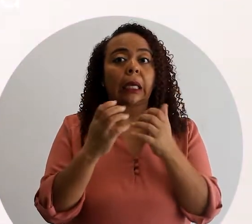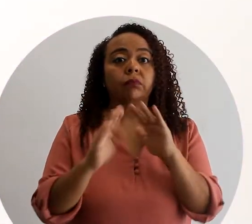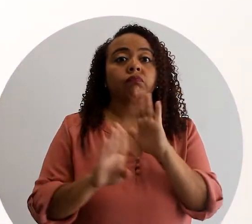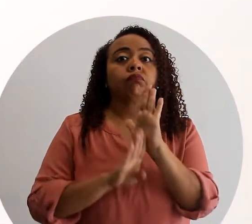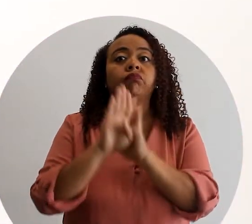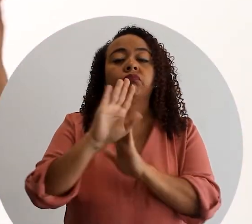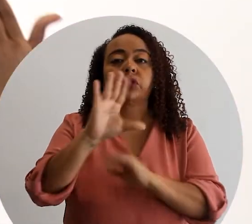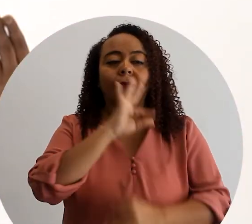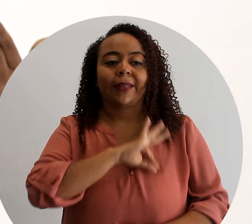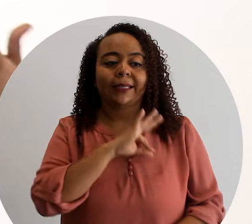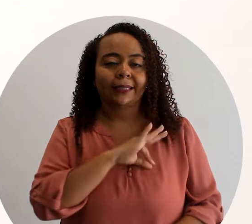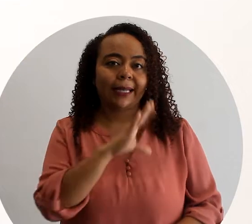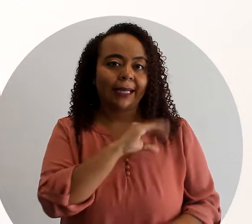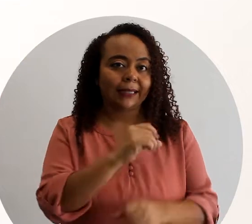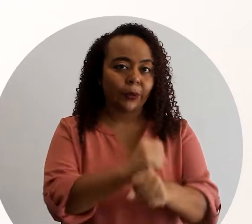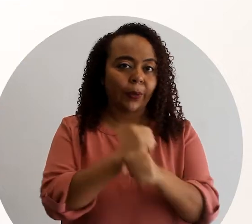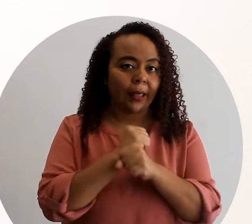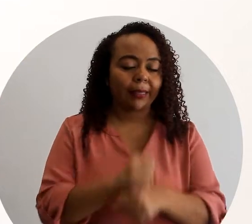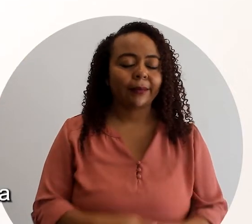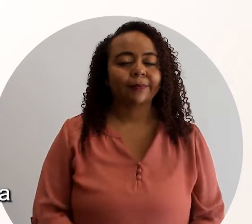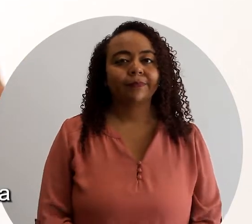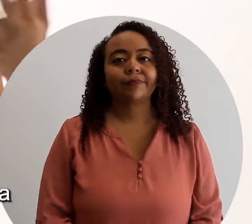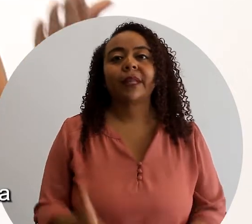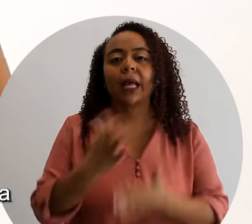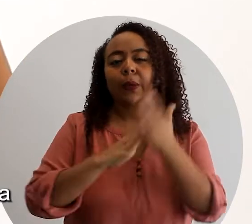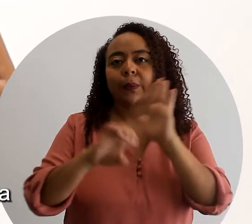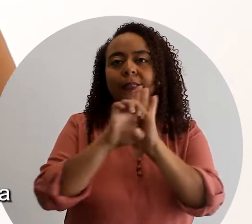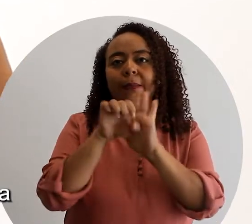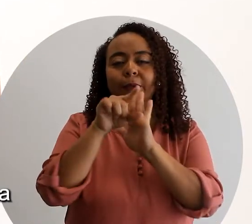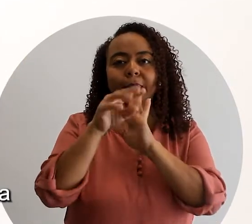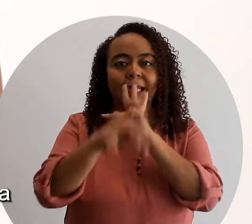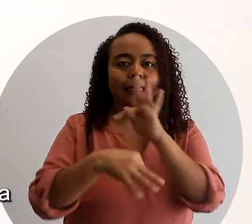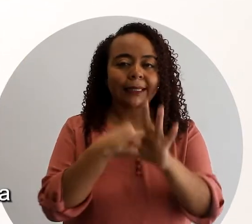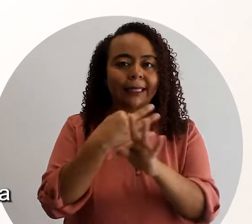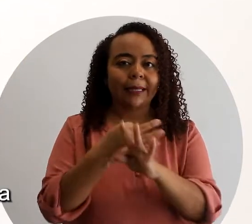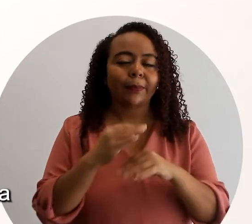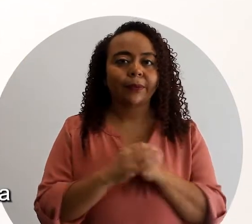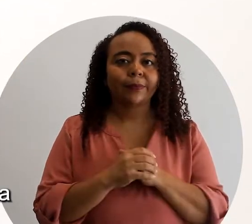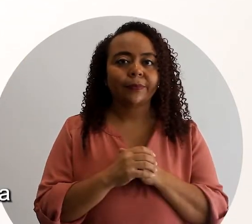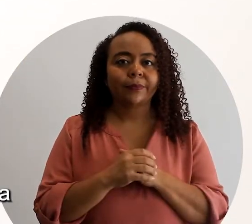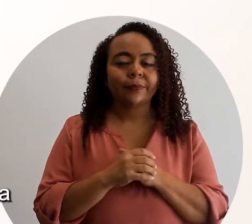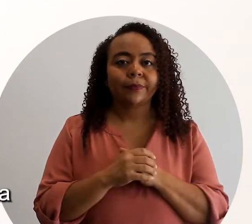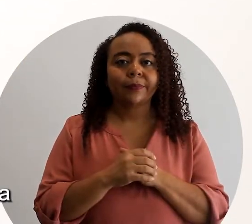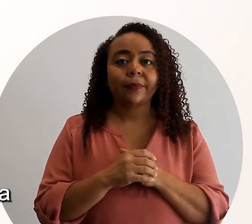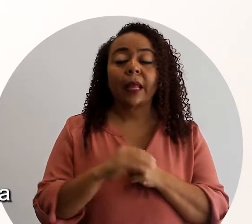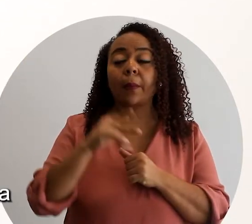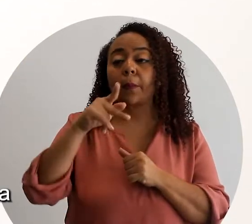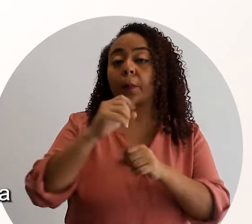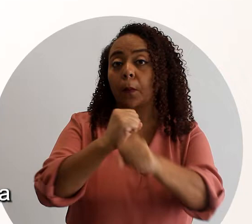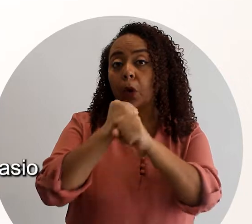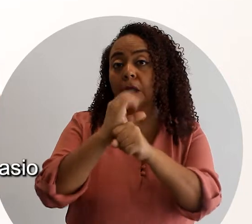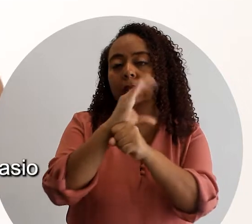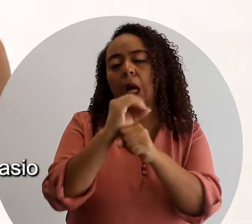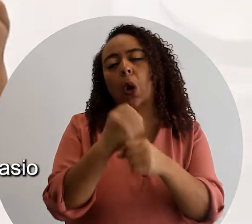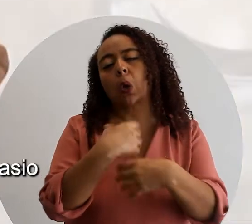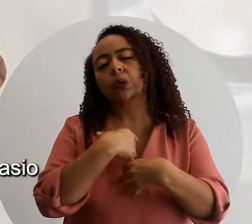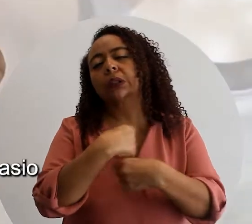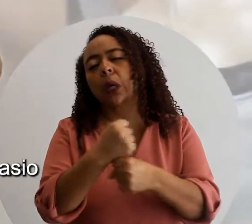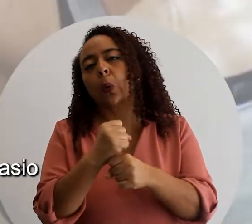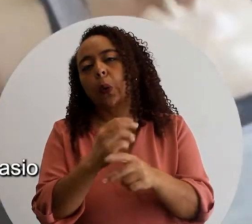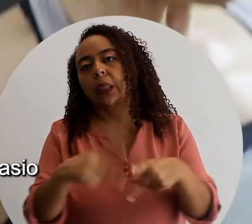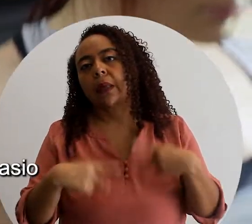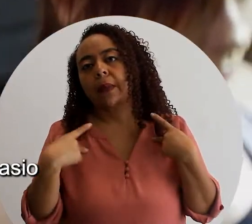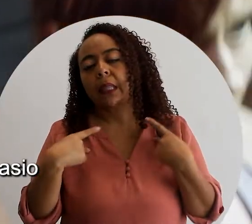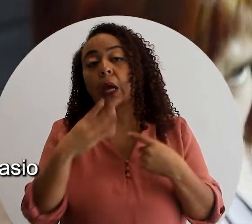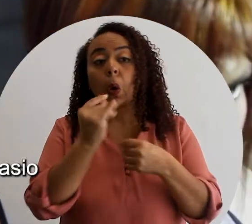busca aumentar su bienestar y su seguridad. Algunos ejemplos de este tipo de actividad son la búsqueda de una póliza o seguro